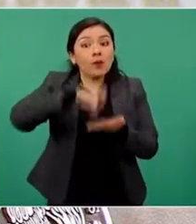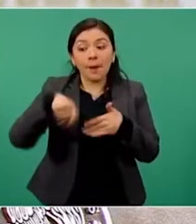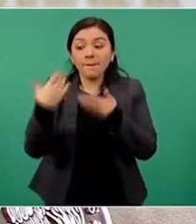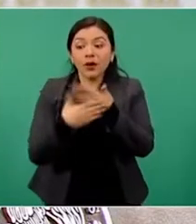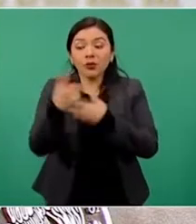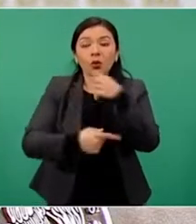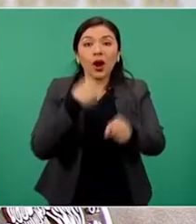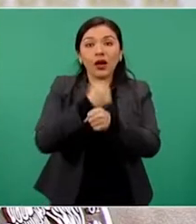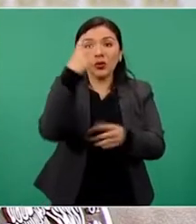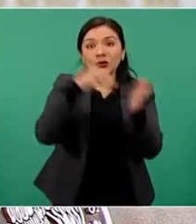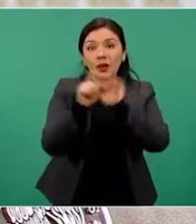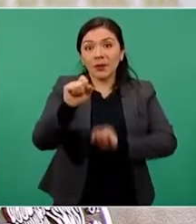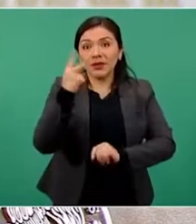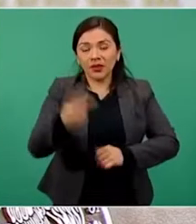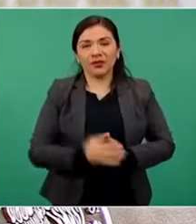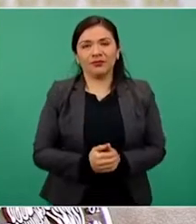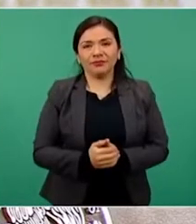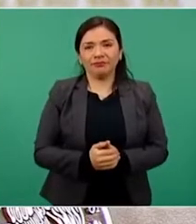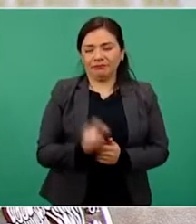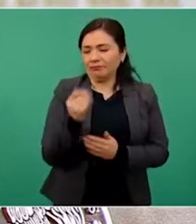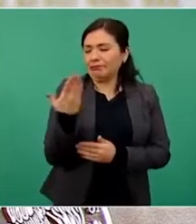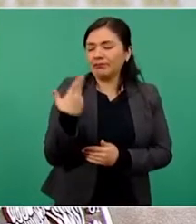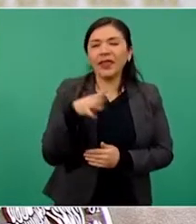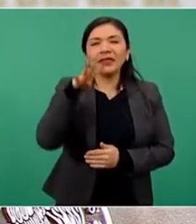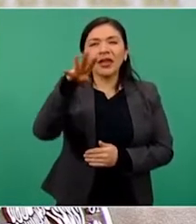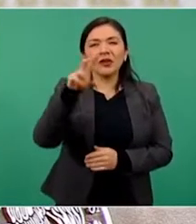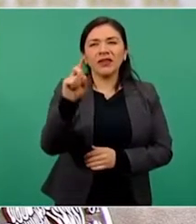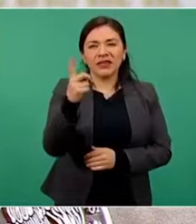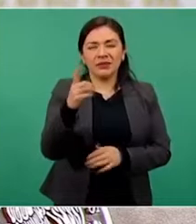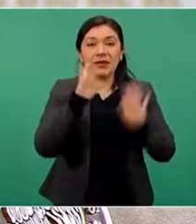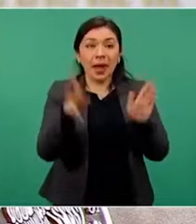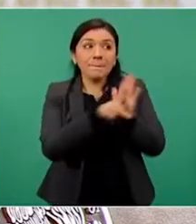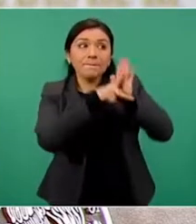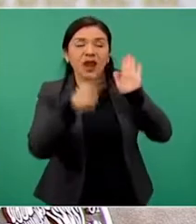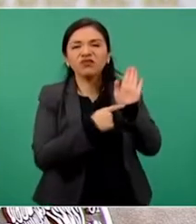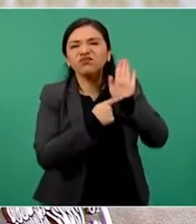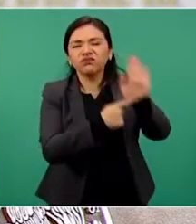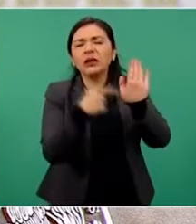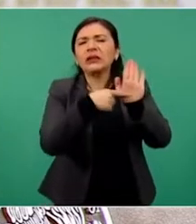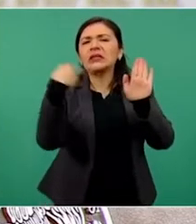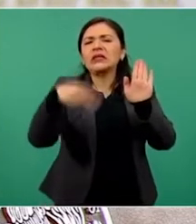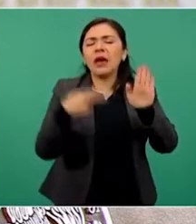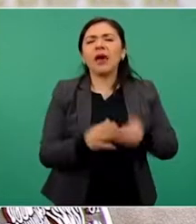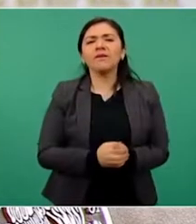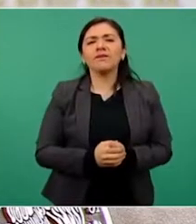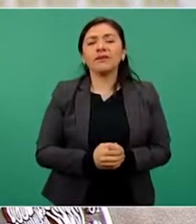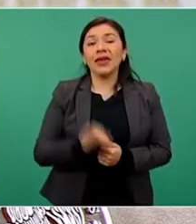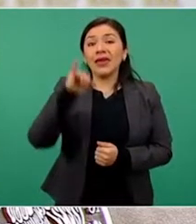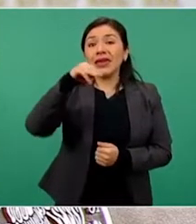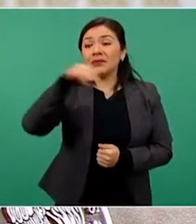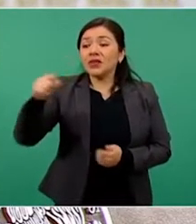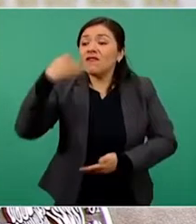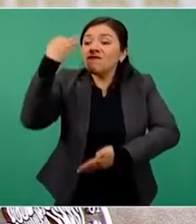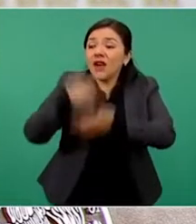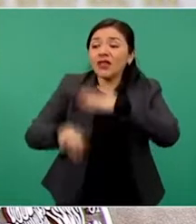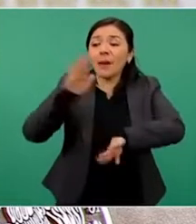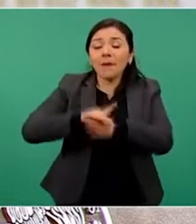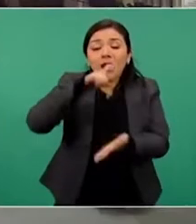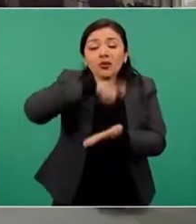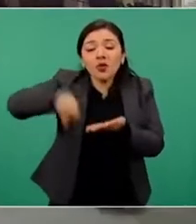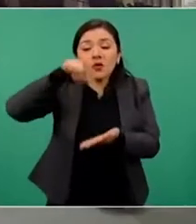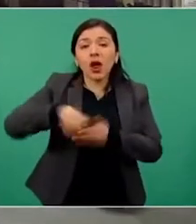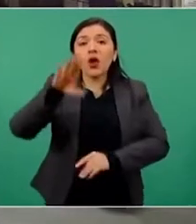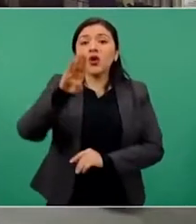El 19 de diciembre el diario Reforma publica una nota titulada Falta al IMSS Comprar el 91